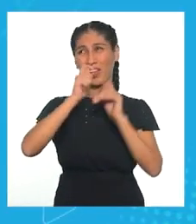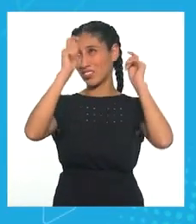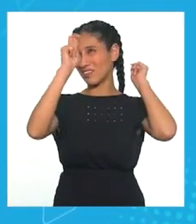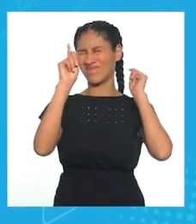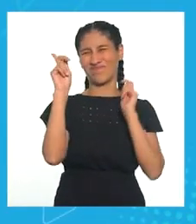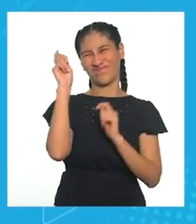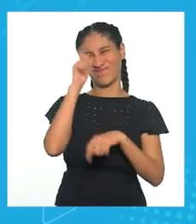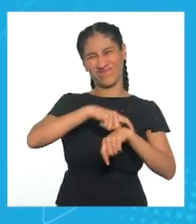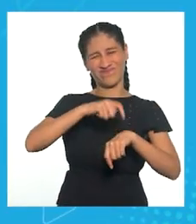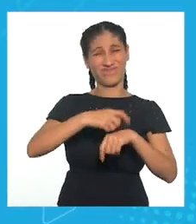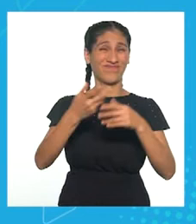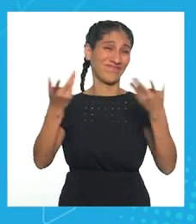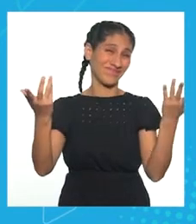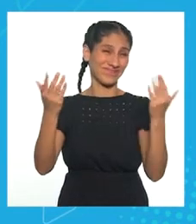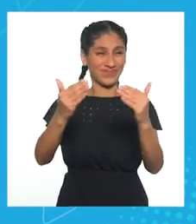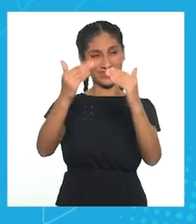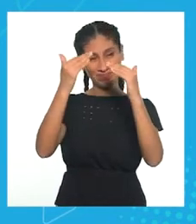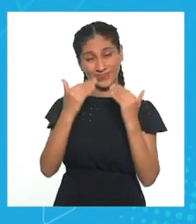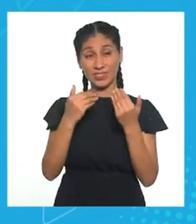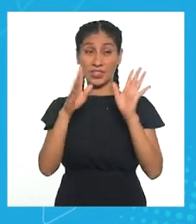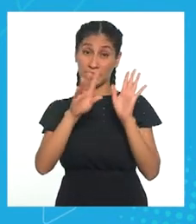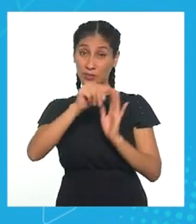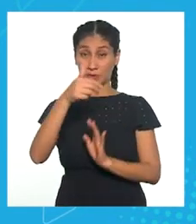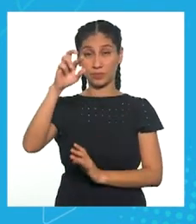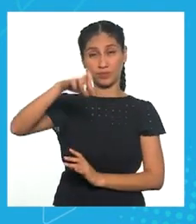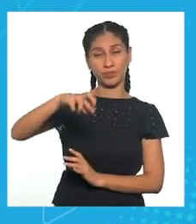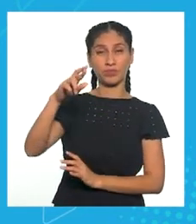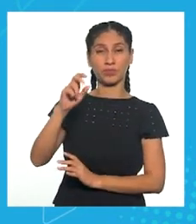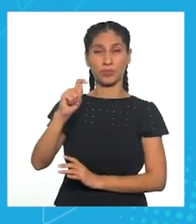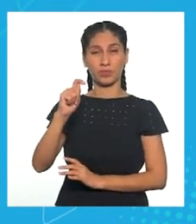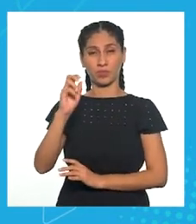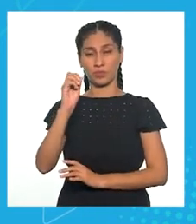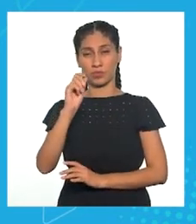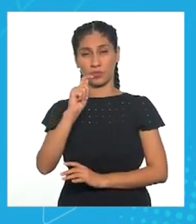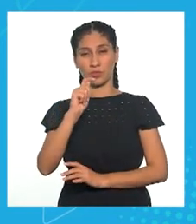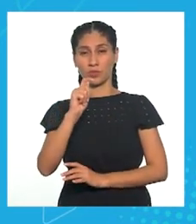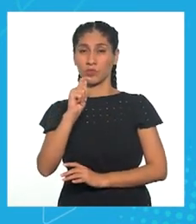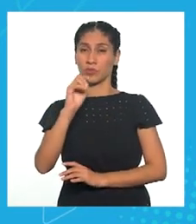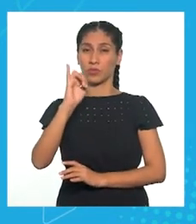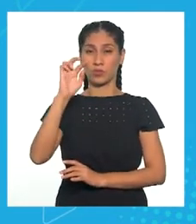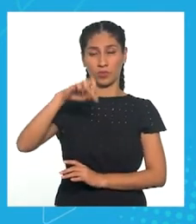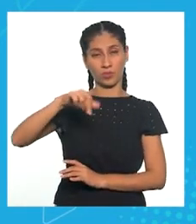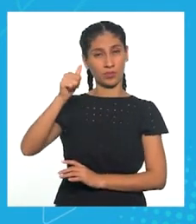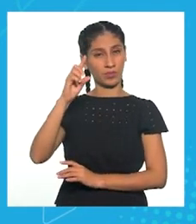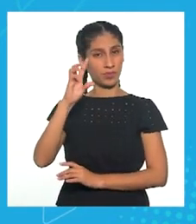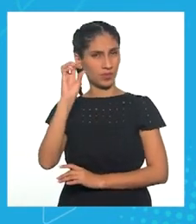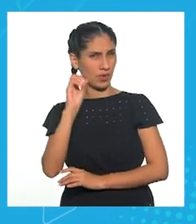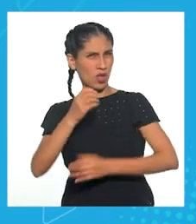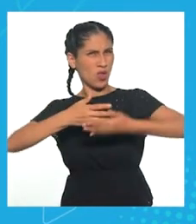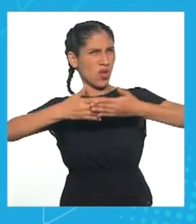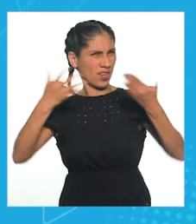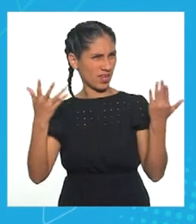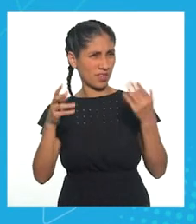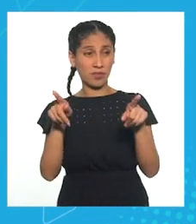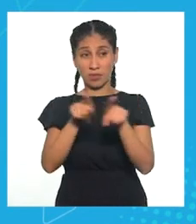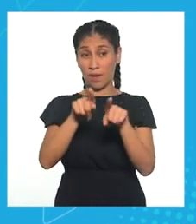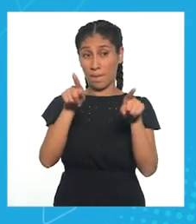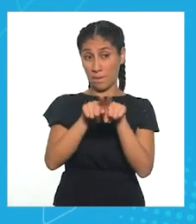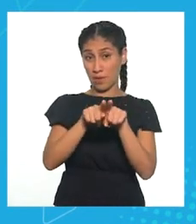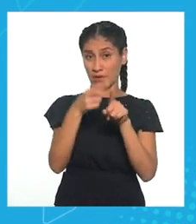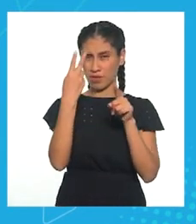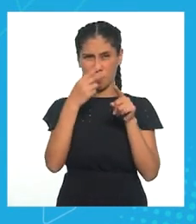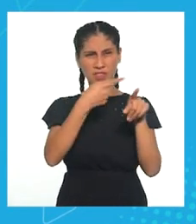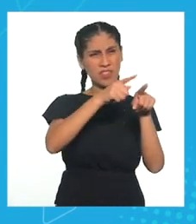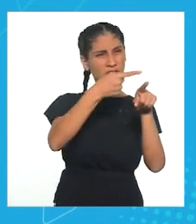prototipado no es tan exigente como eso. No se trata de un producto final, sino de bocetos, maquetas y